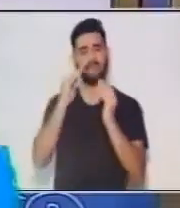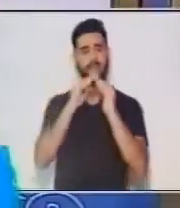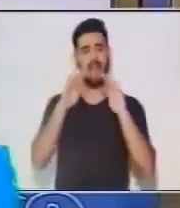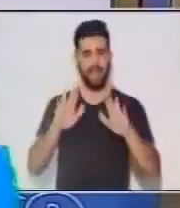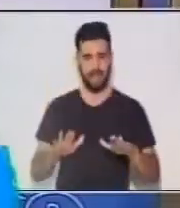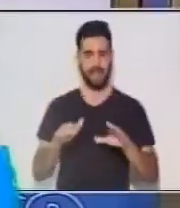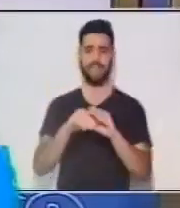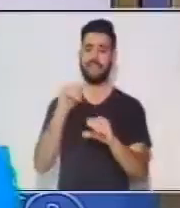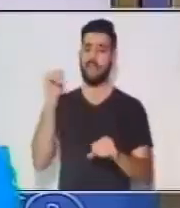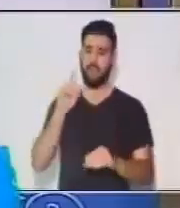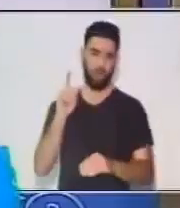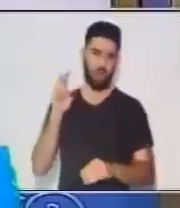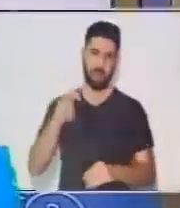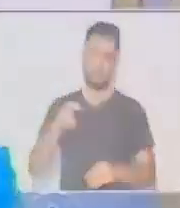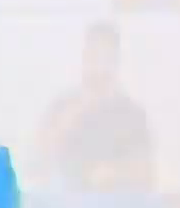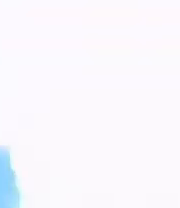salir si no es necesario. ¡Gracias! ¡Gracias!